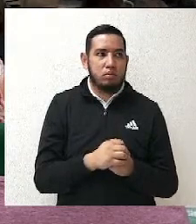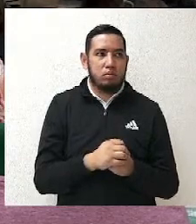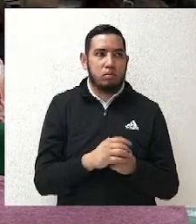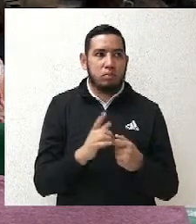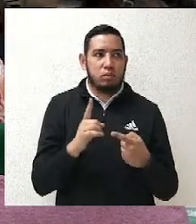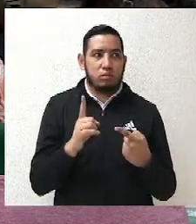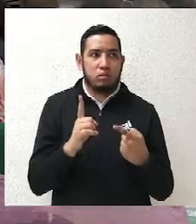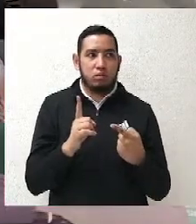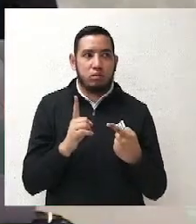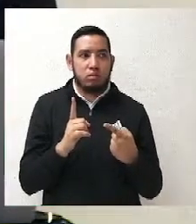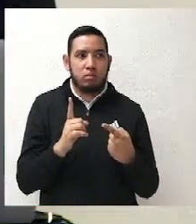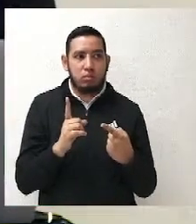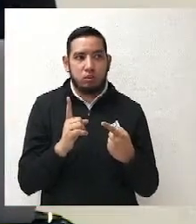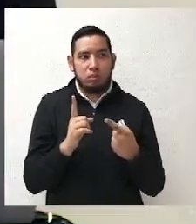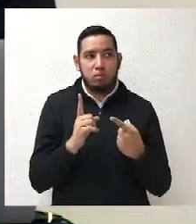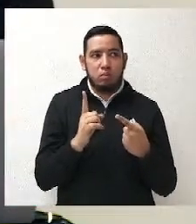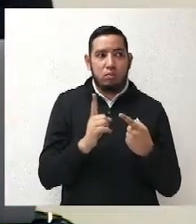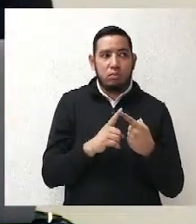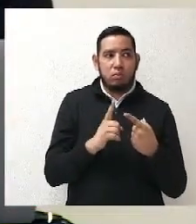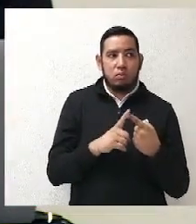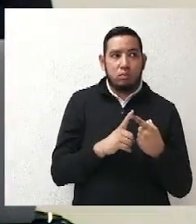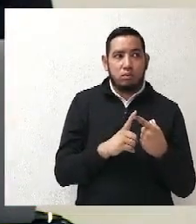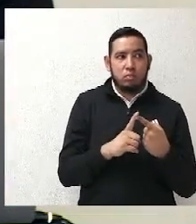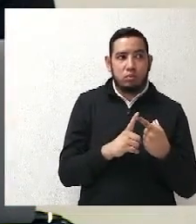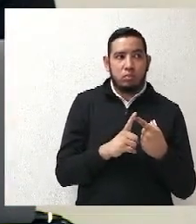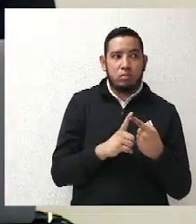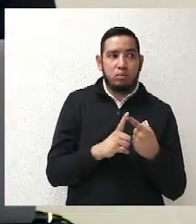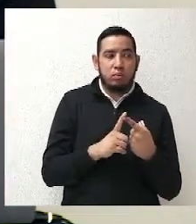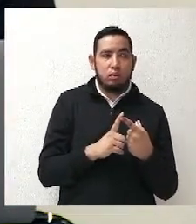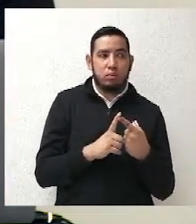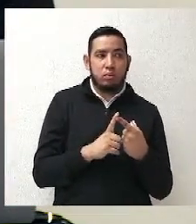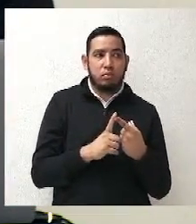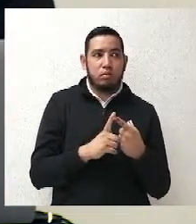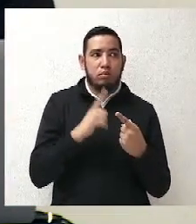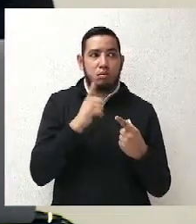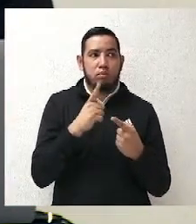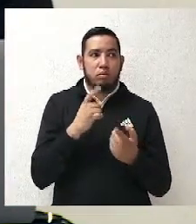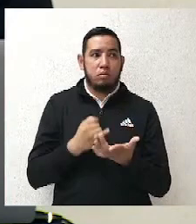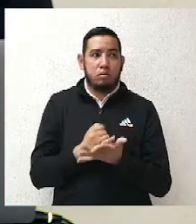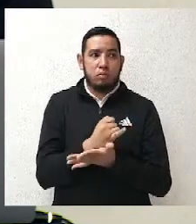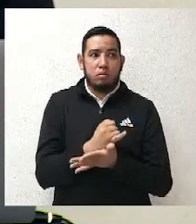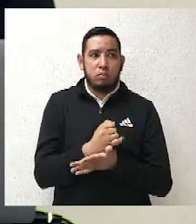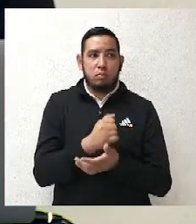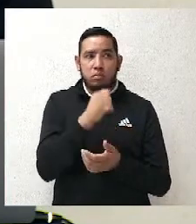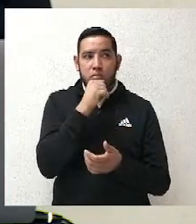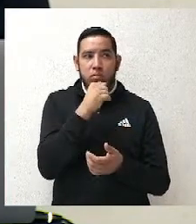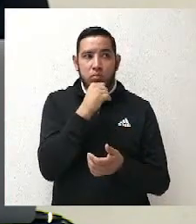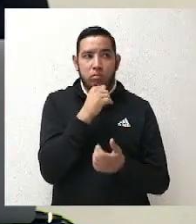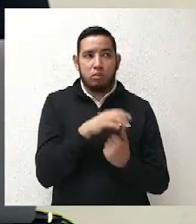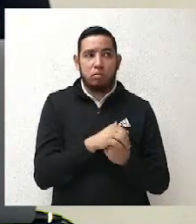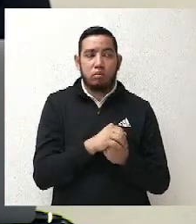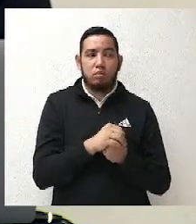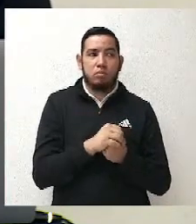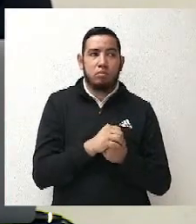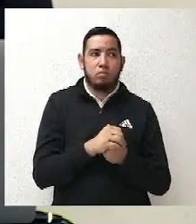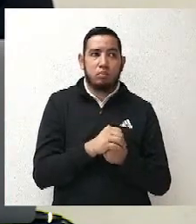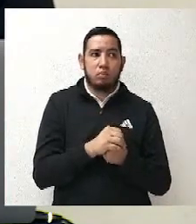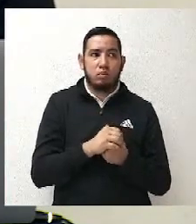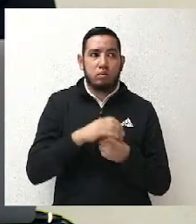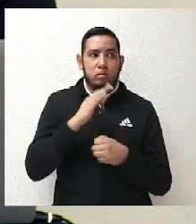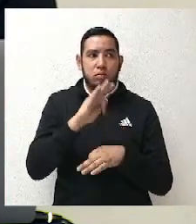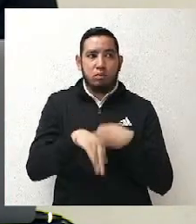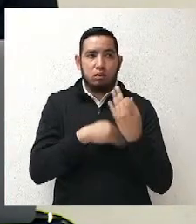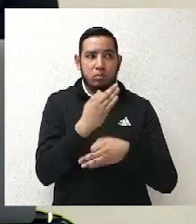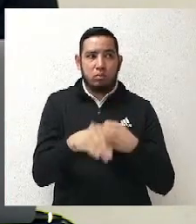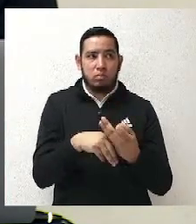A ver, yo contestaría tajantemente, no debemos incidir en sus decisiones, debemos procurar que tomen sus